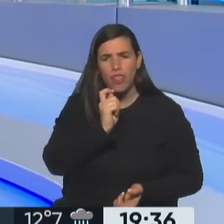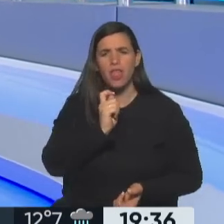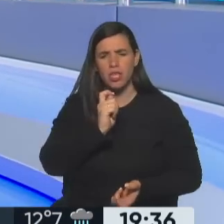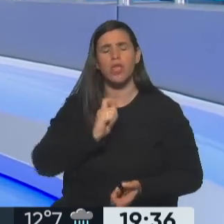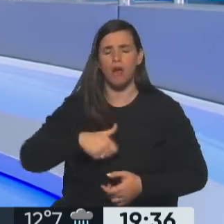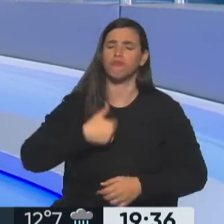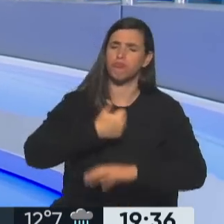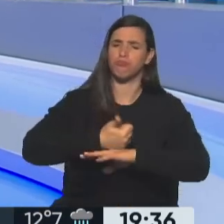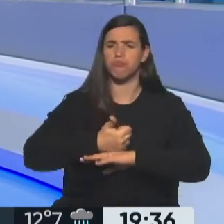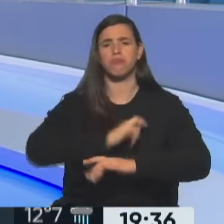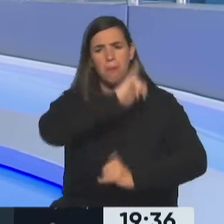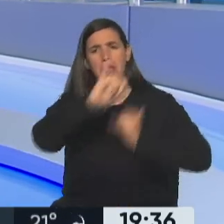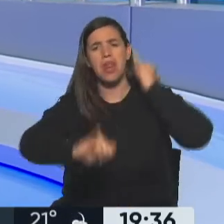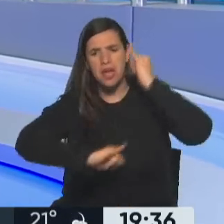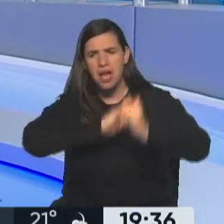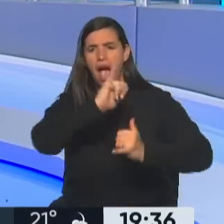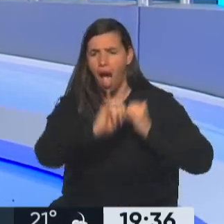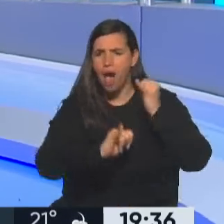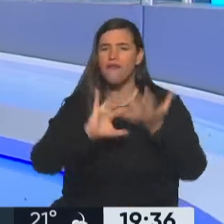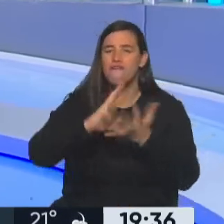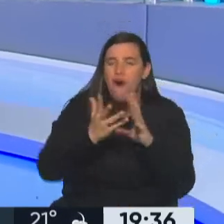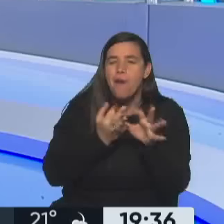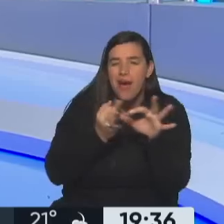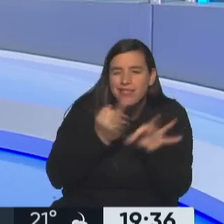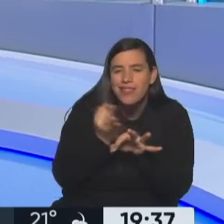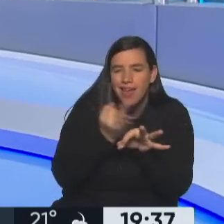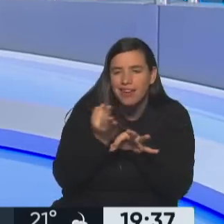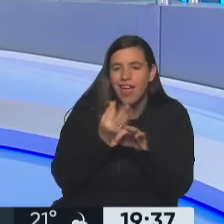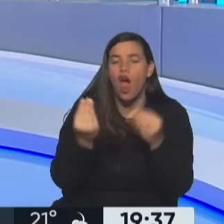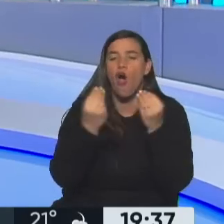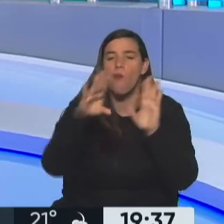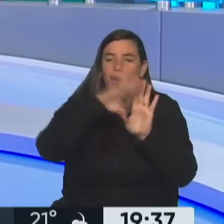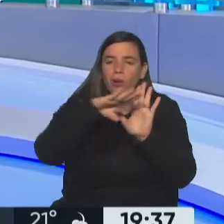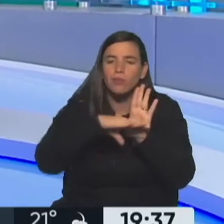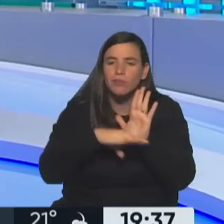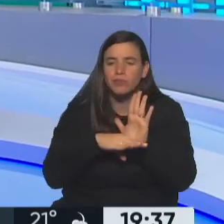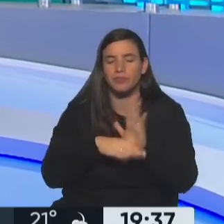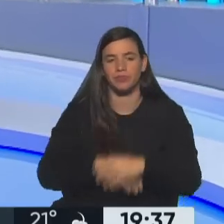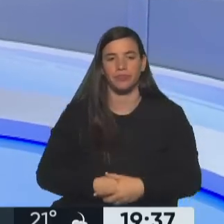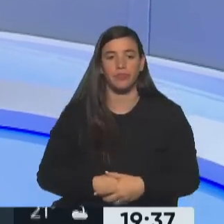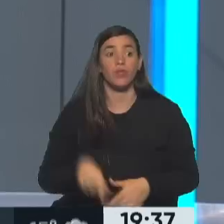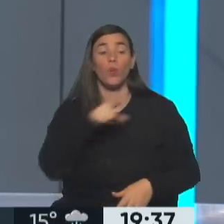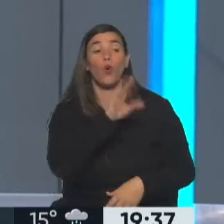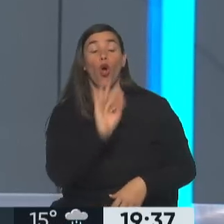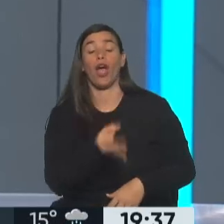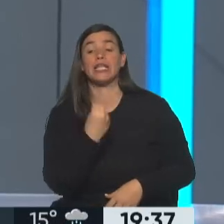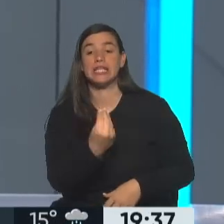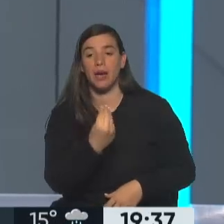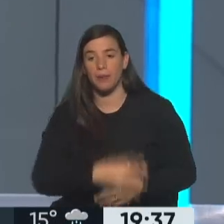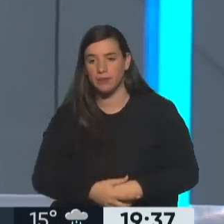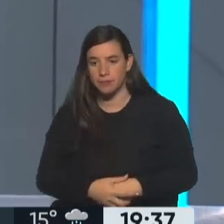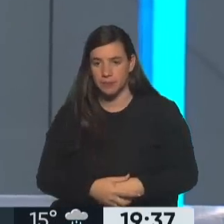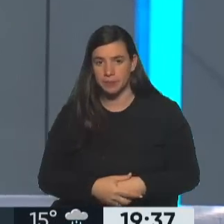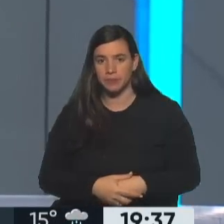pedagógicamente cómo eran los pasos a seguir para poder tenerlo. Bueno, obviamente hoy hubo un desconcierto